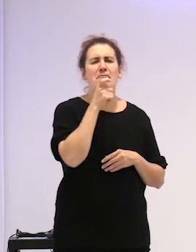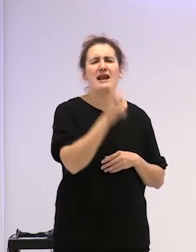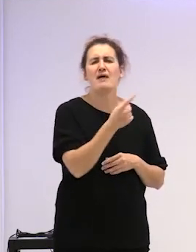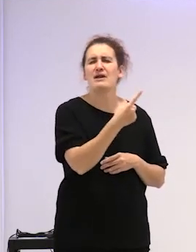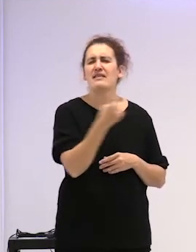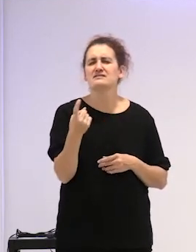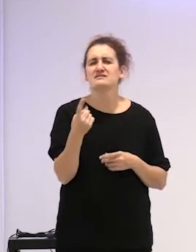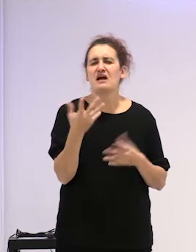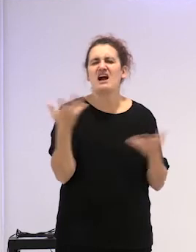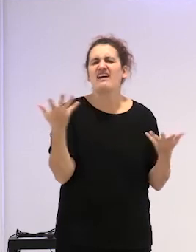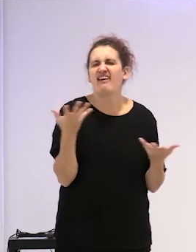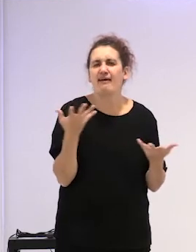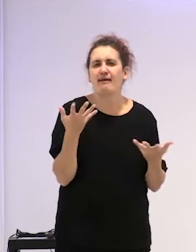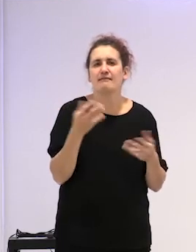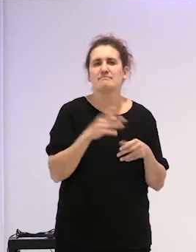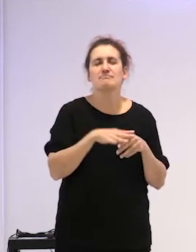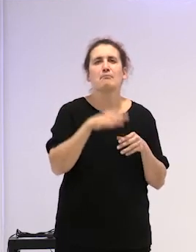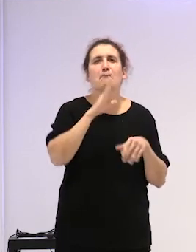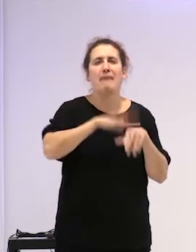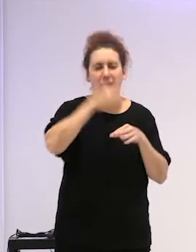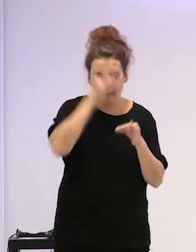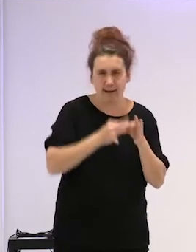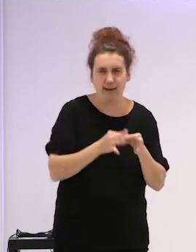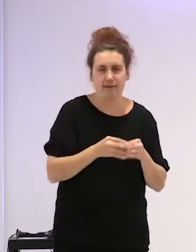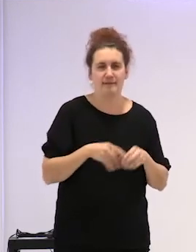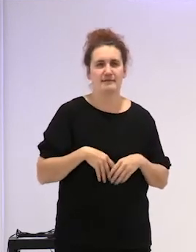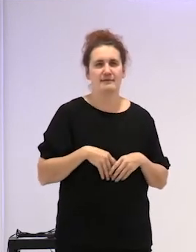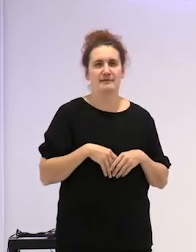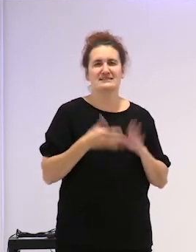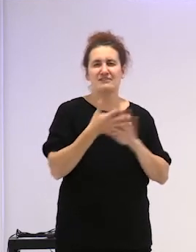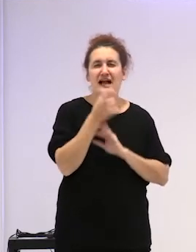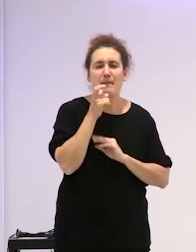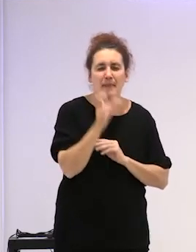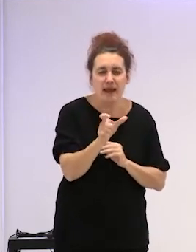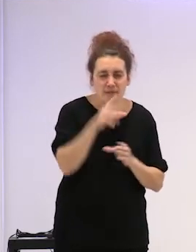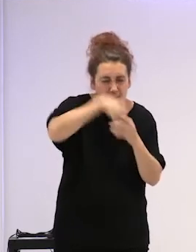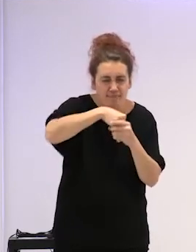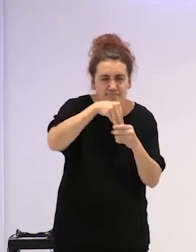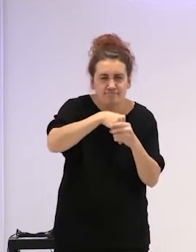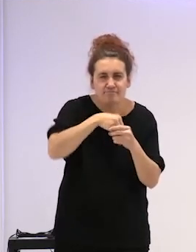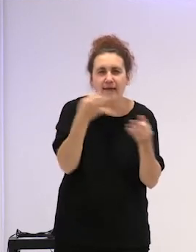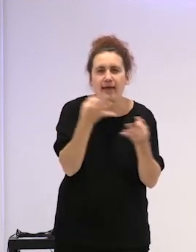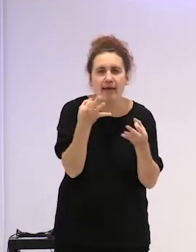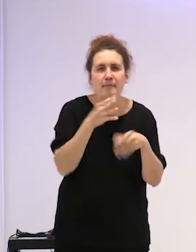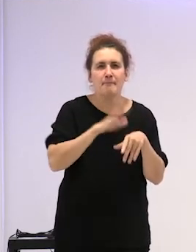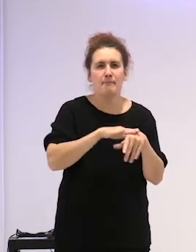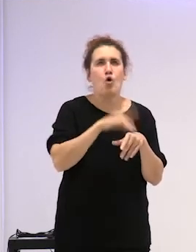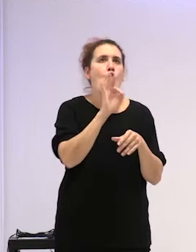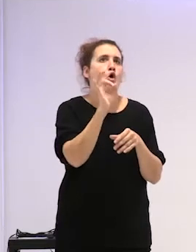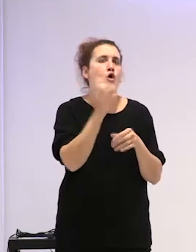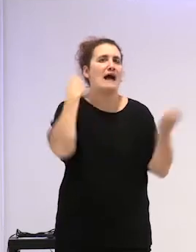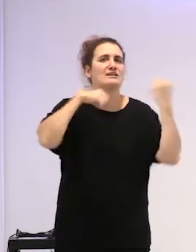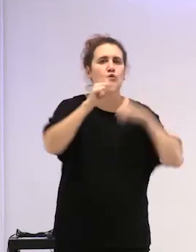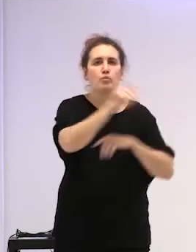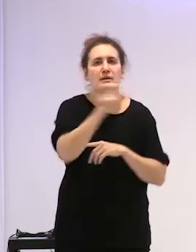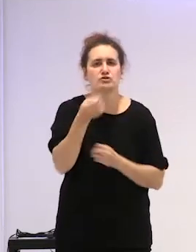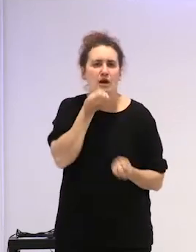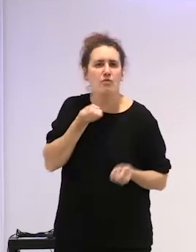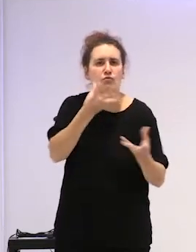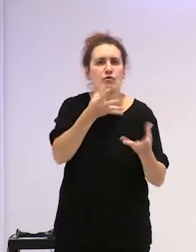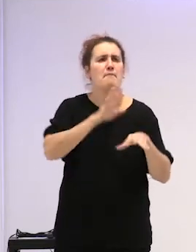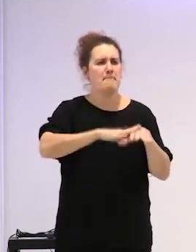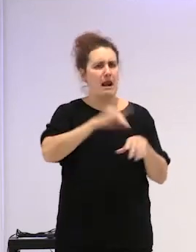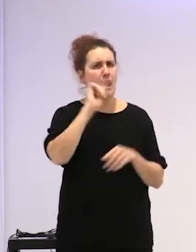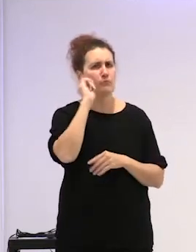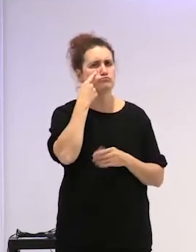para ser creída? ¿Qué es lo que debe contener la palabra o la actitud de la persona que relata para ser tenida en cuenta?